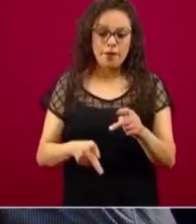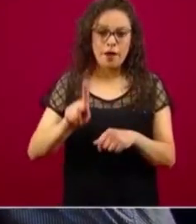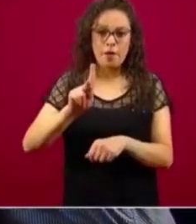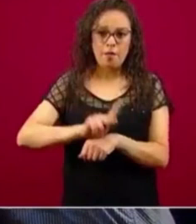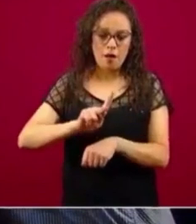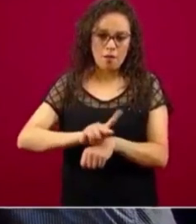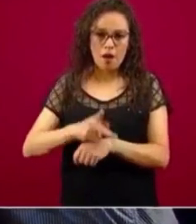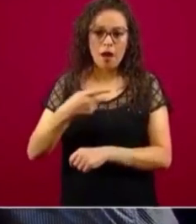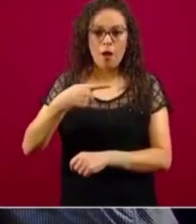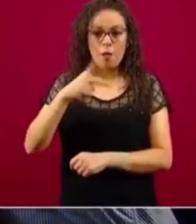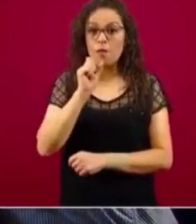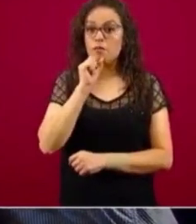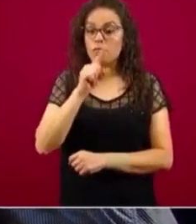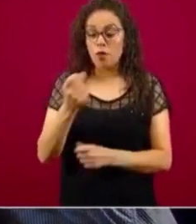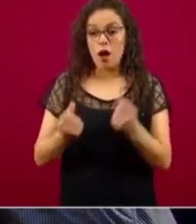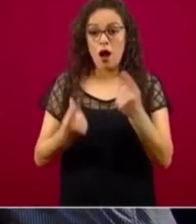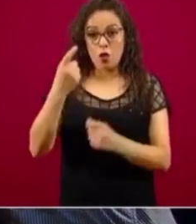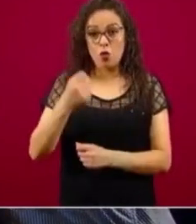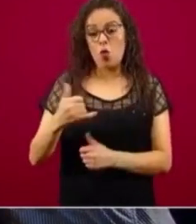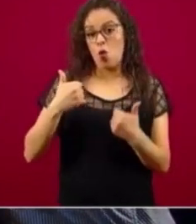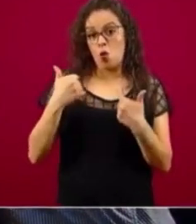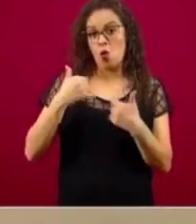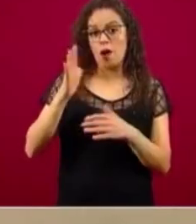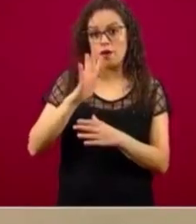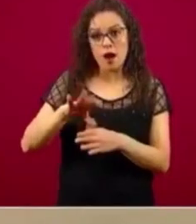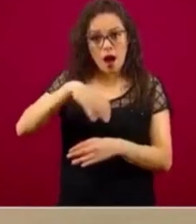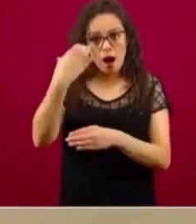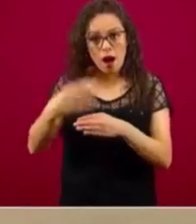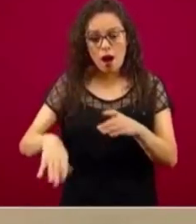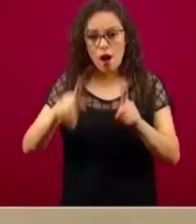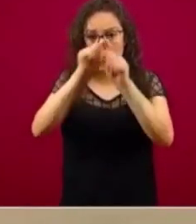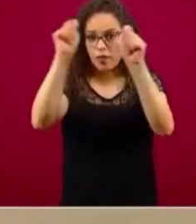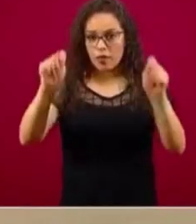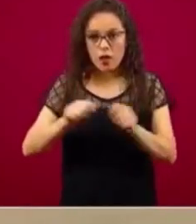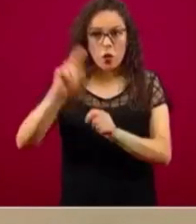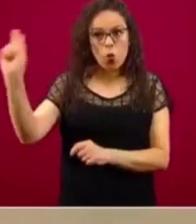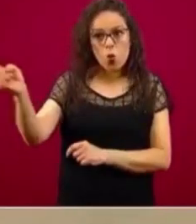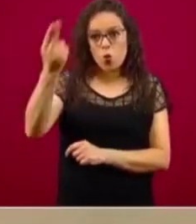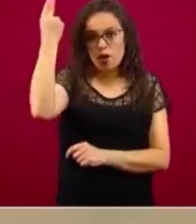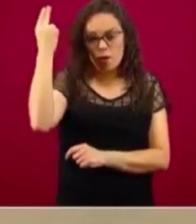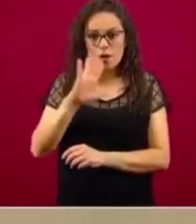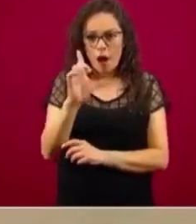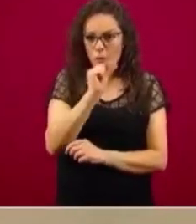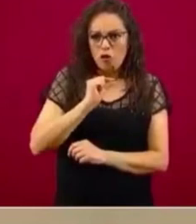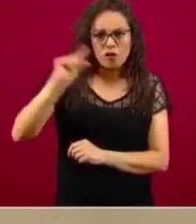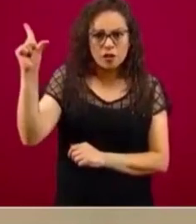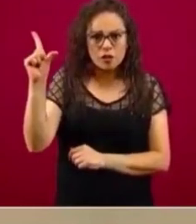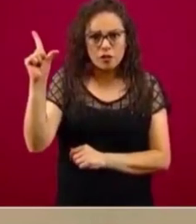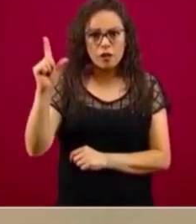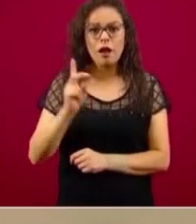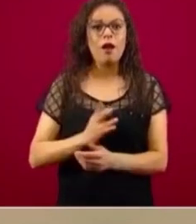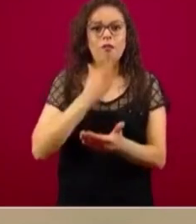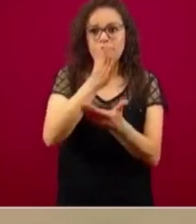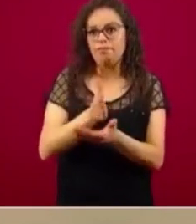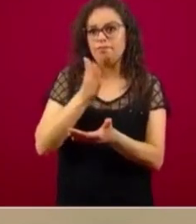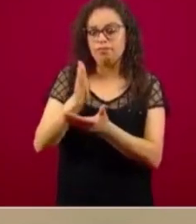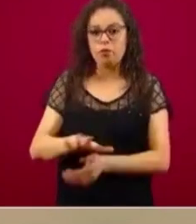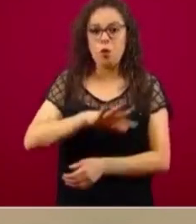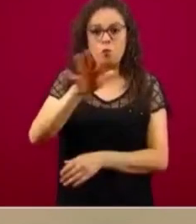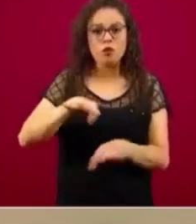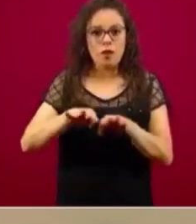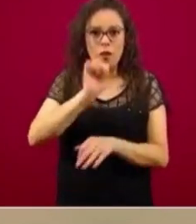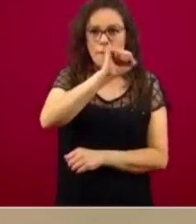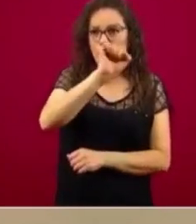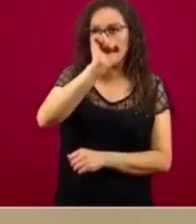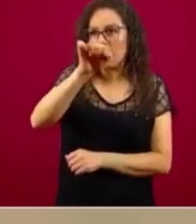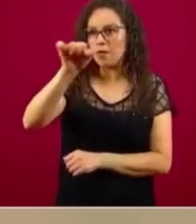de jóvenes universitarios que salen de la universidad con títulos profesionales, tocan la puerta y